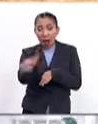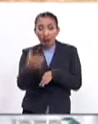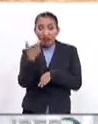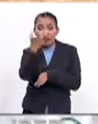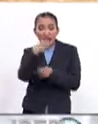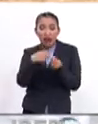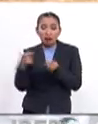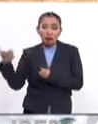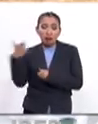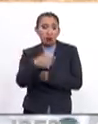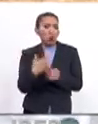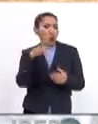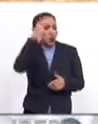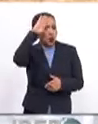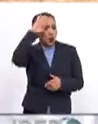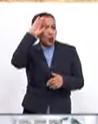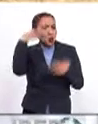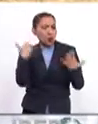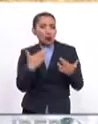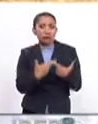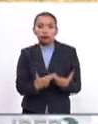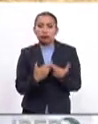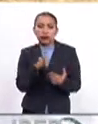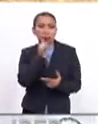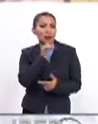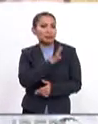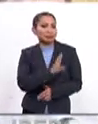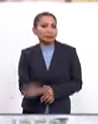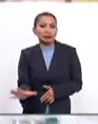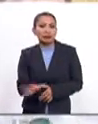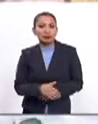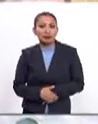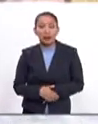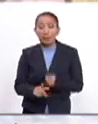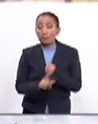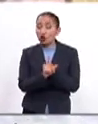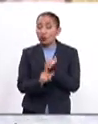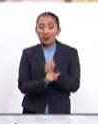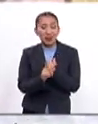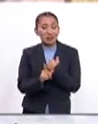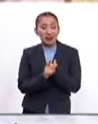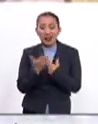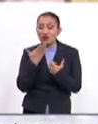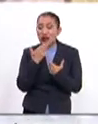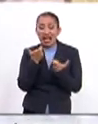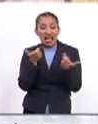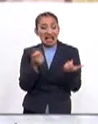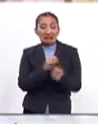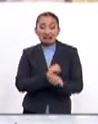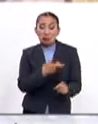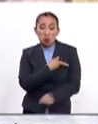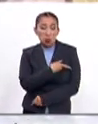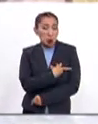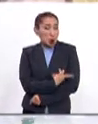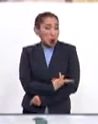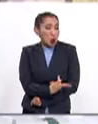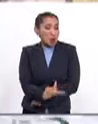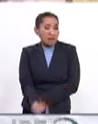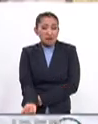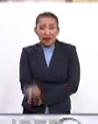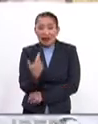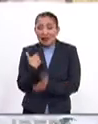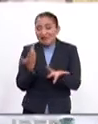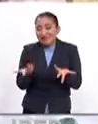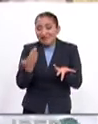el dinero ofrecido era demasiado alto para rehusarlo. El problema era que no teníamos nada. Éramos pobres.